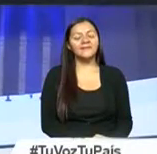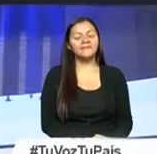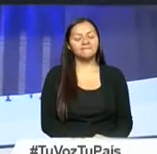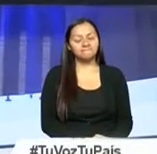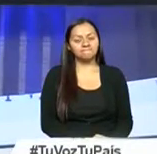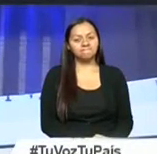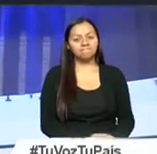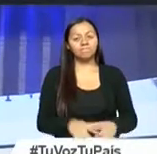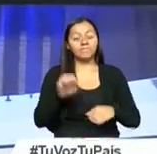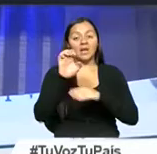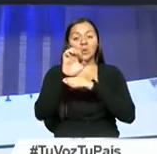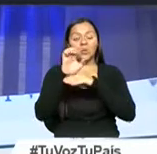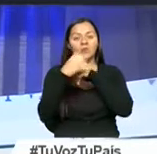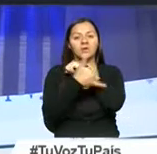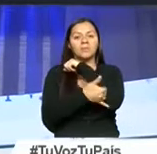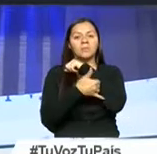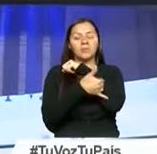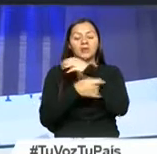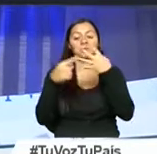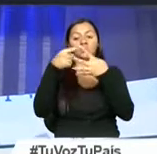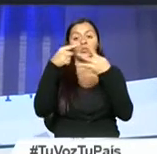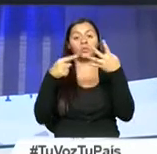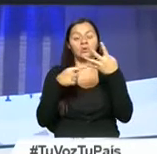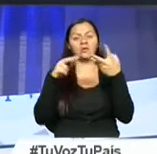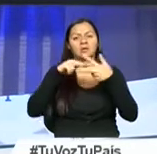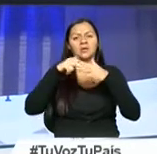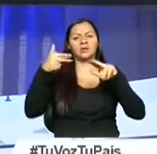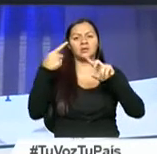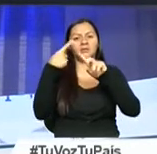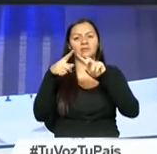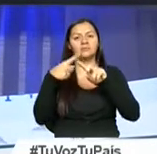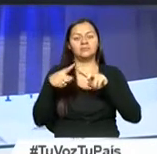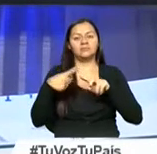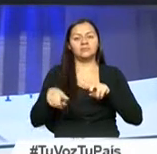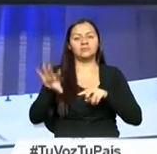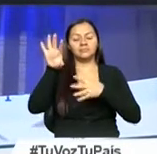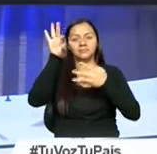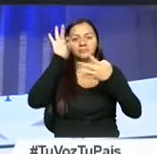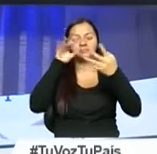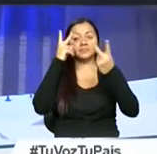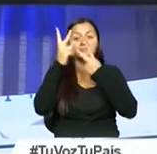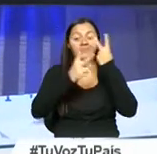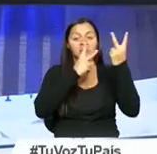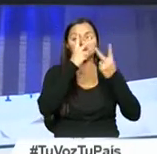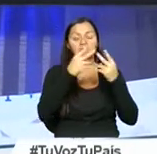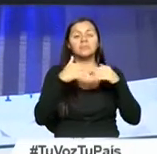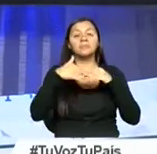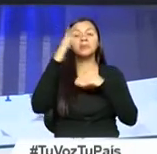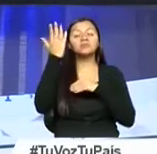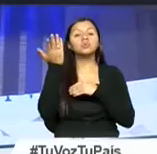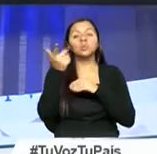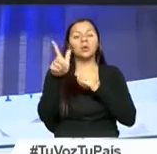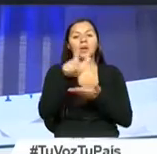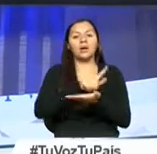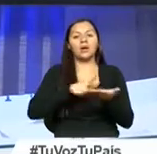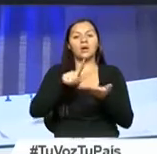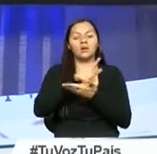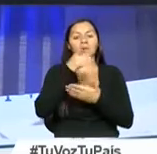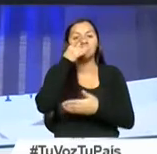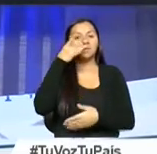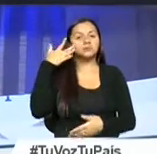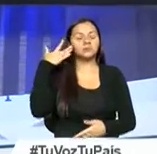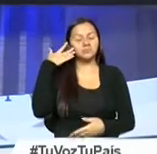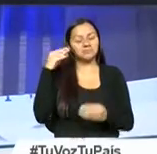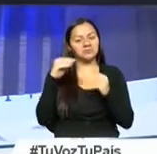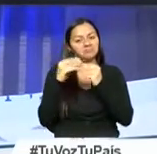Ecuador, el país de los cuatro mundos, tiene un sinnúmero de escenarios para visitar. Uno de ellos es Lago Agrio, en la Amazonía.